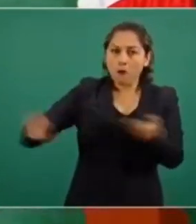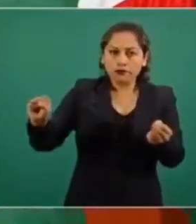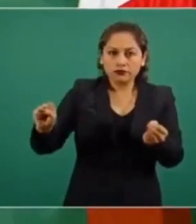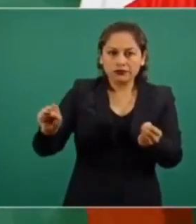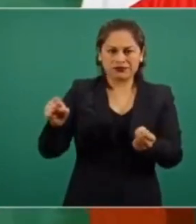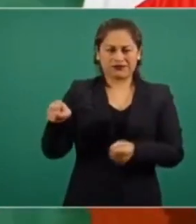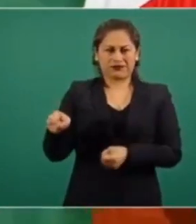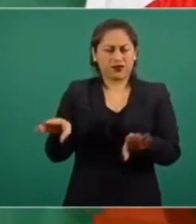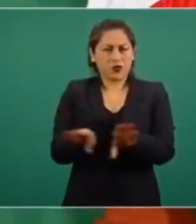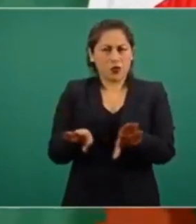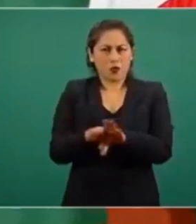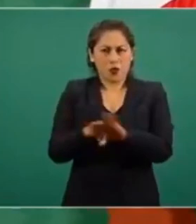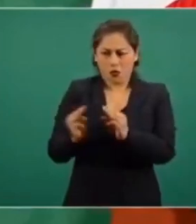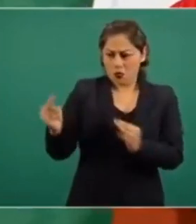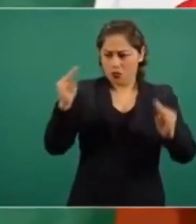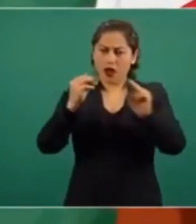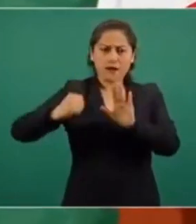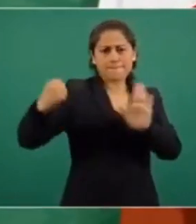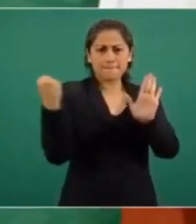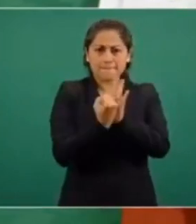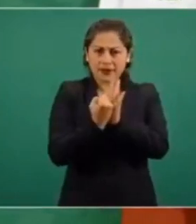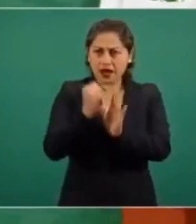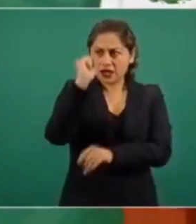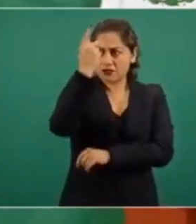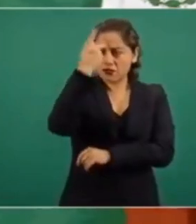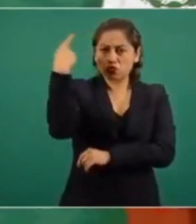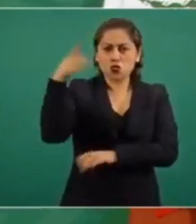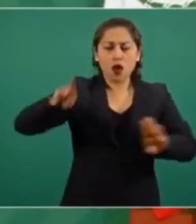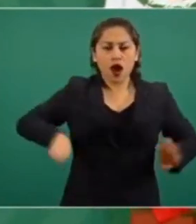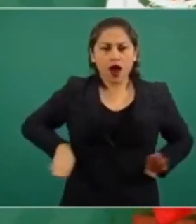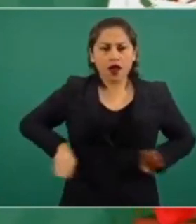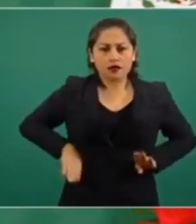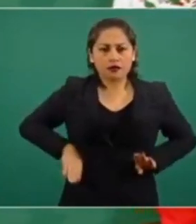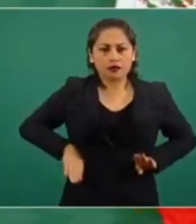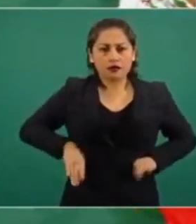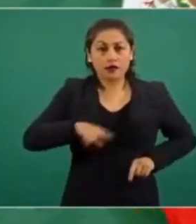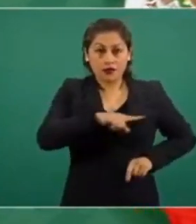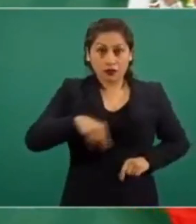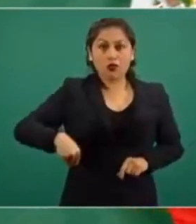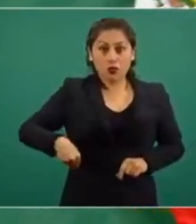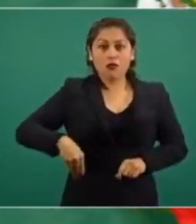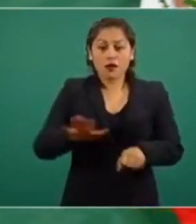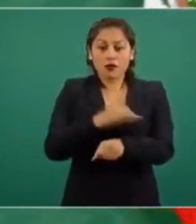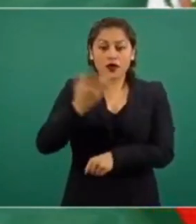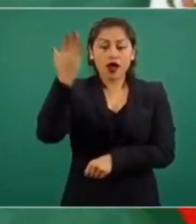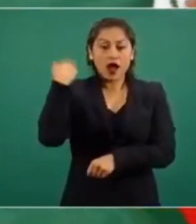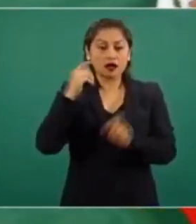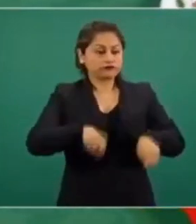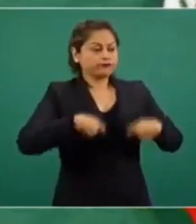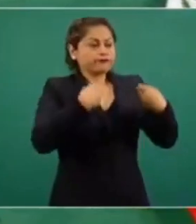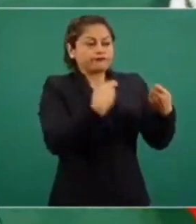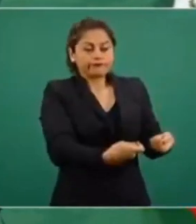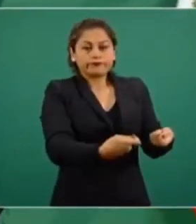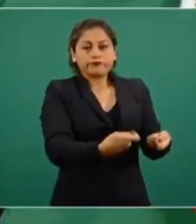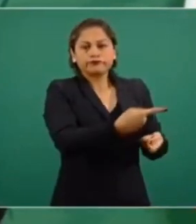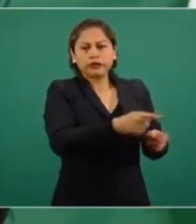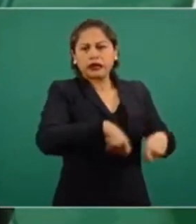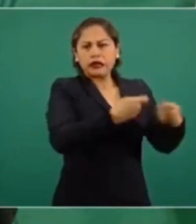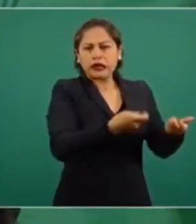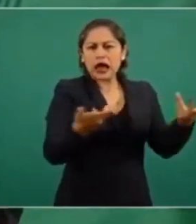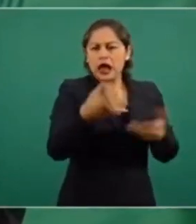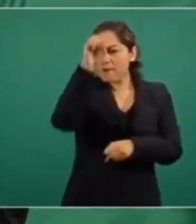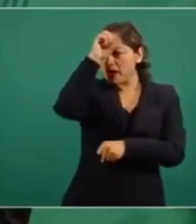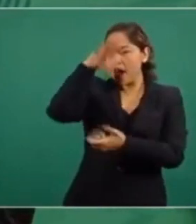del escudo de San Luis Potosí, porque dieron una concesión para explotar una mina de oro y acabaron con el cerro.